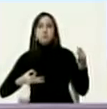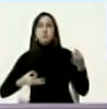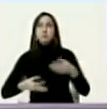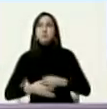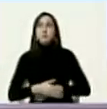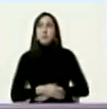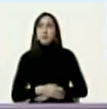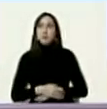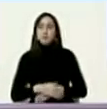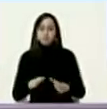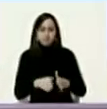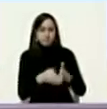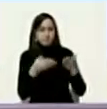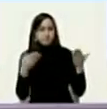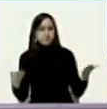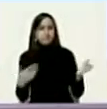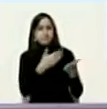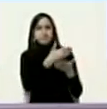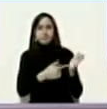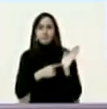aquí está el documento mira